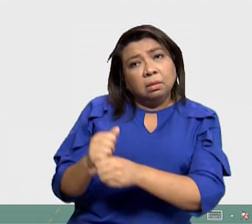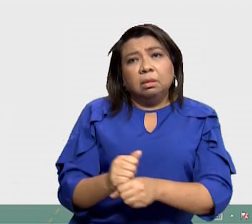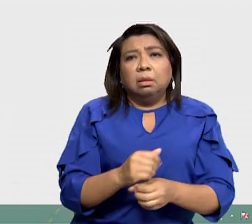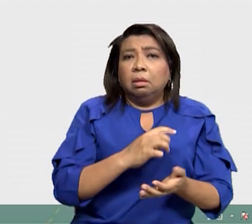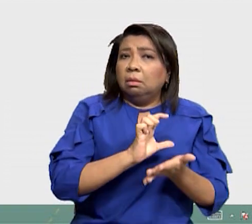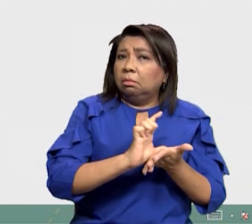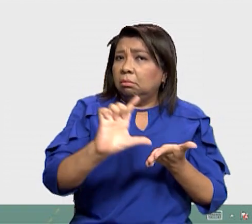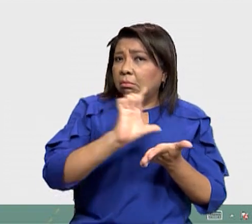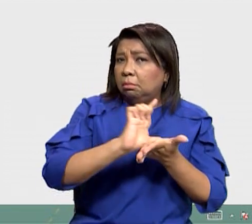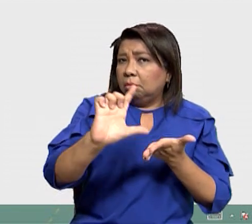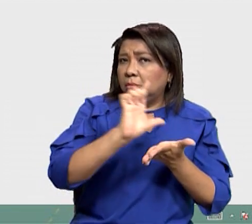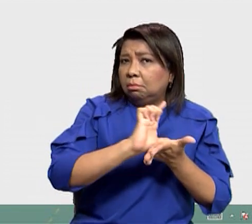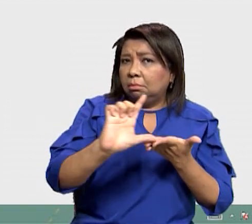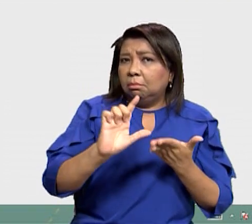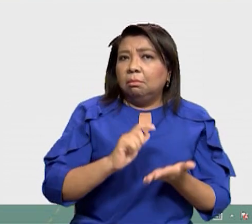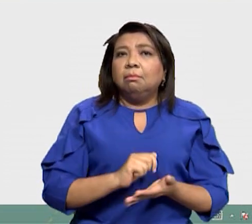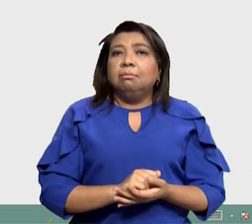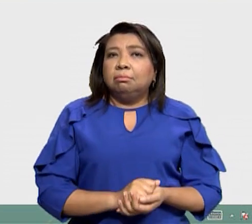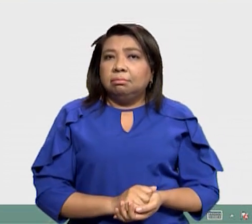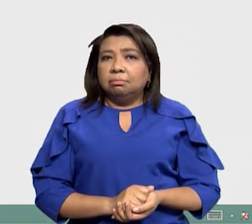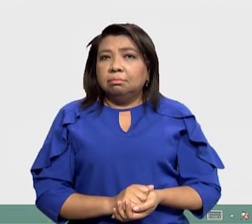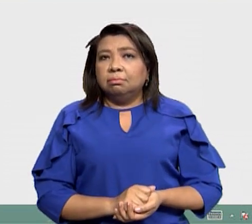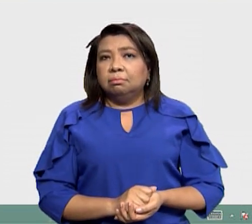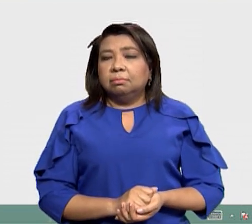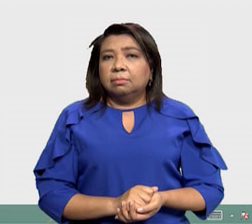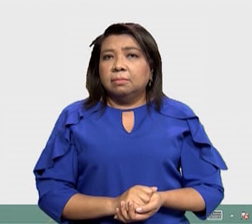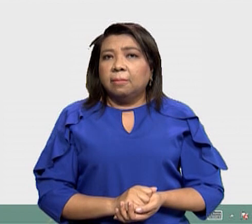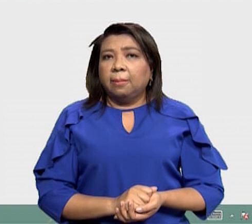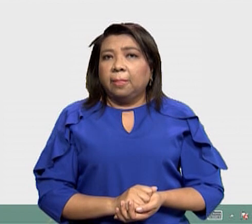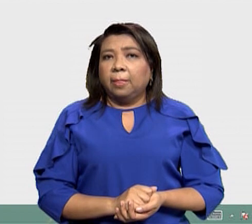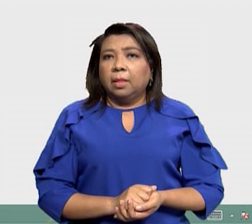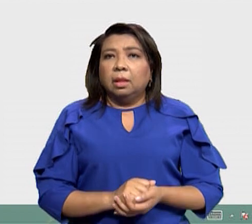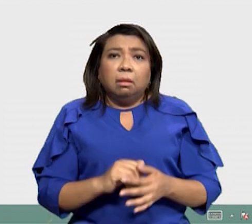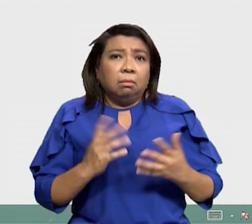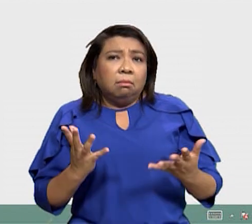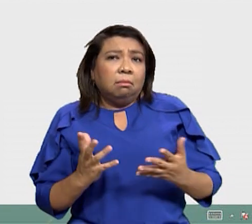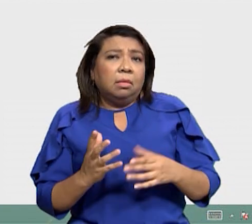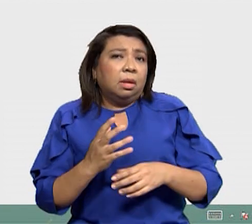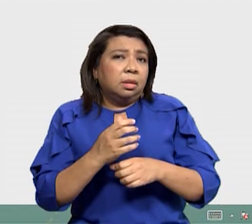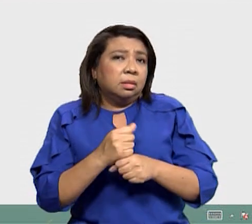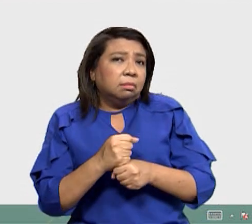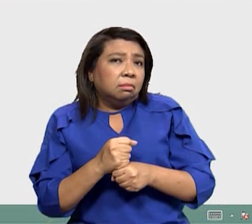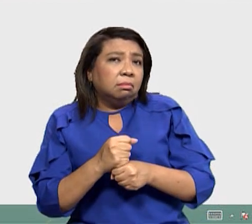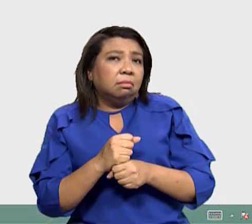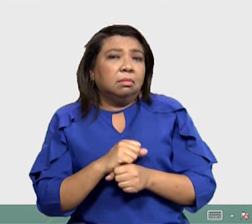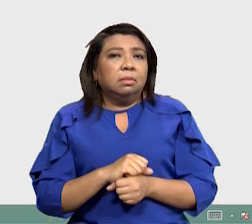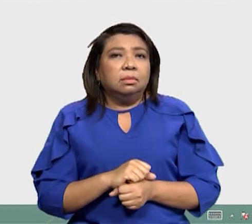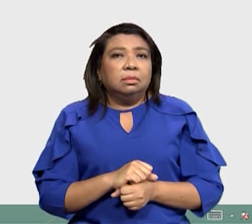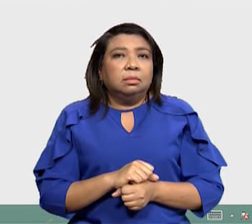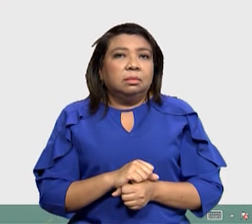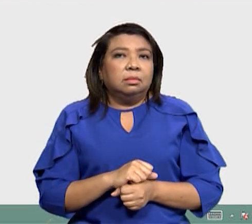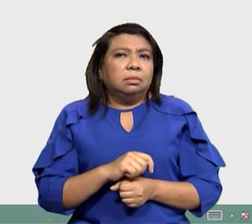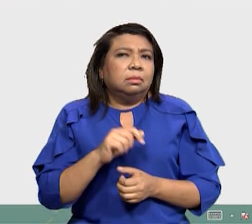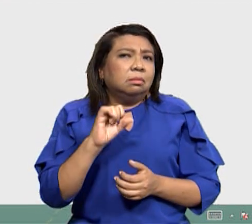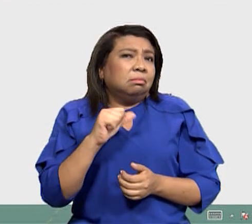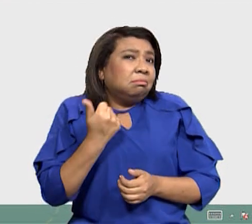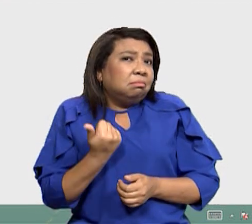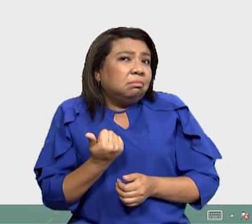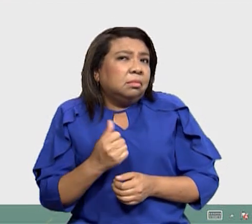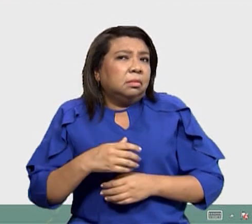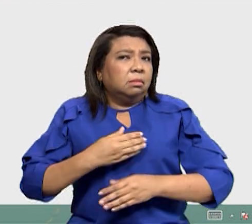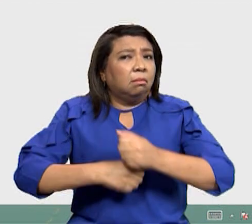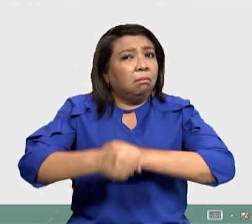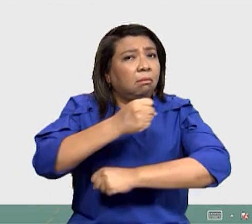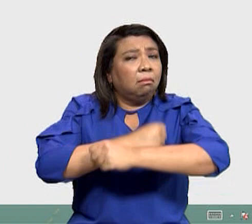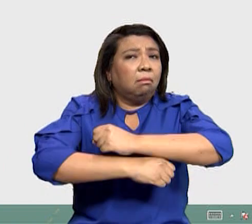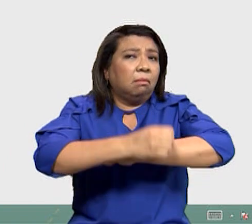barriendo ¿Ok? Está realizando Qué hacer en casa Otra de esas imágenes A